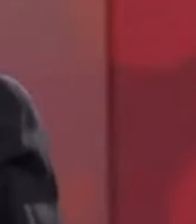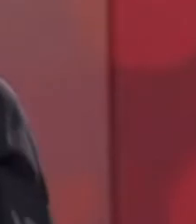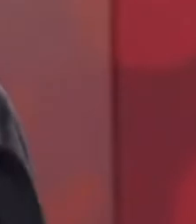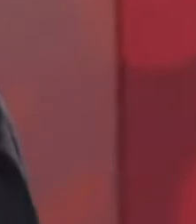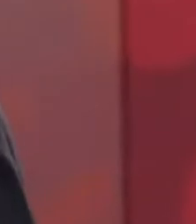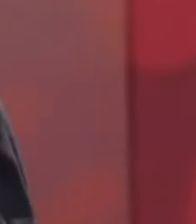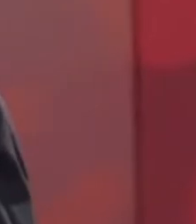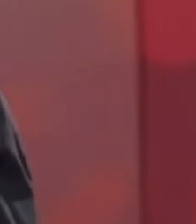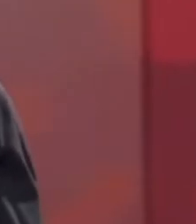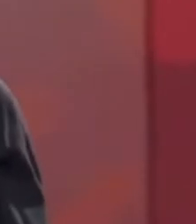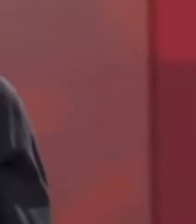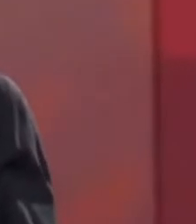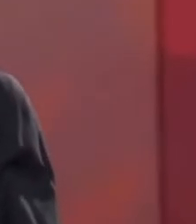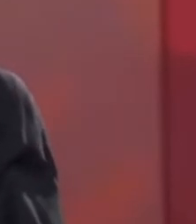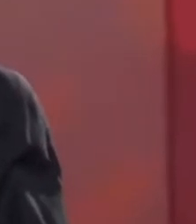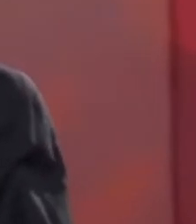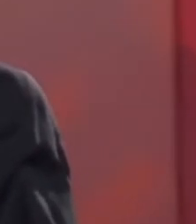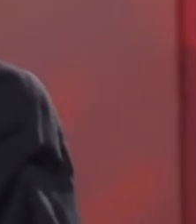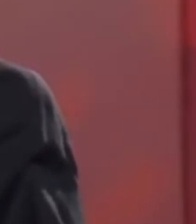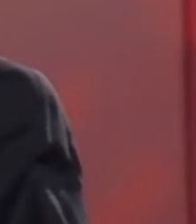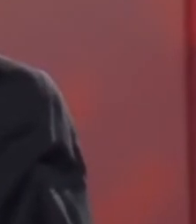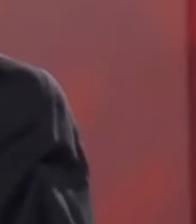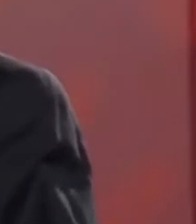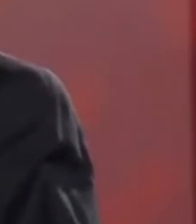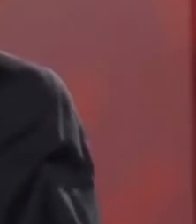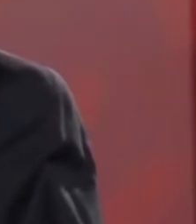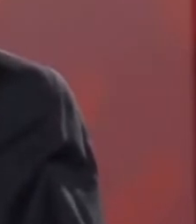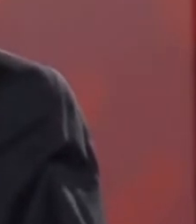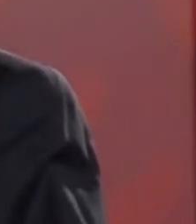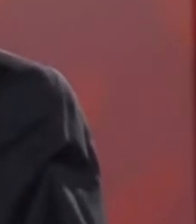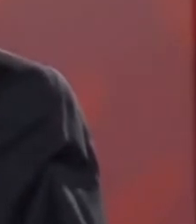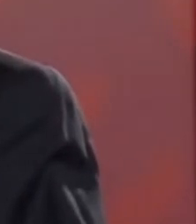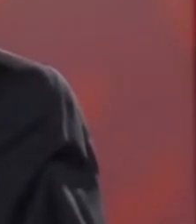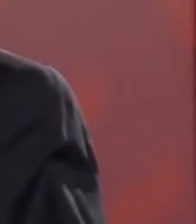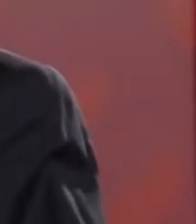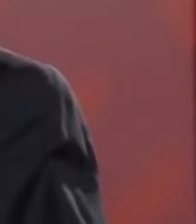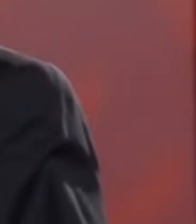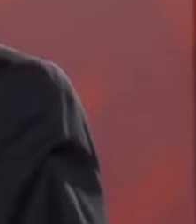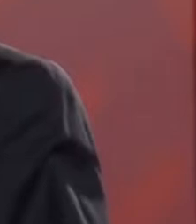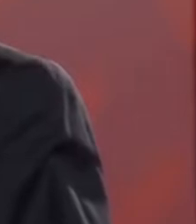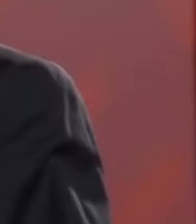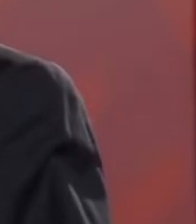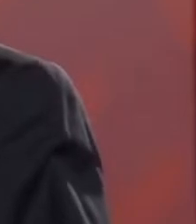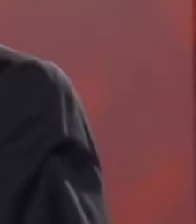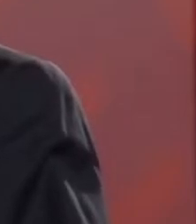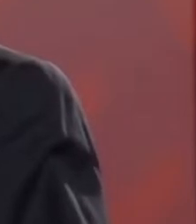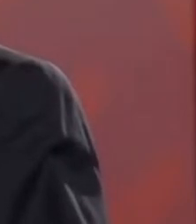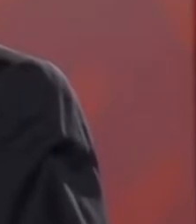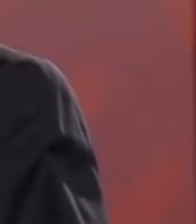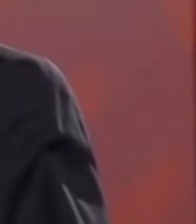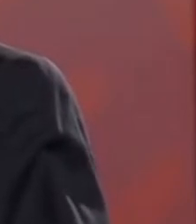Ya estamos esperando que explique por qué